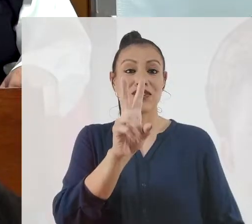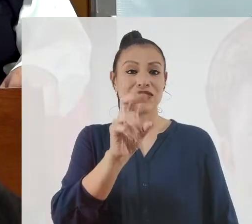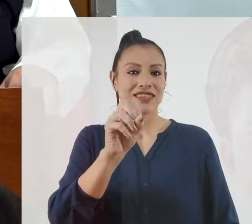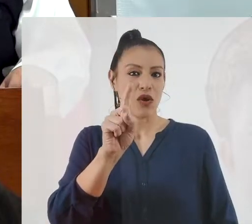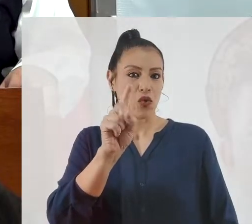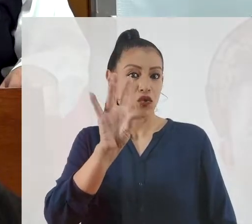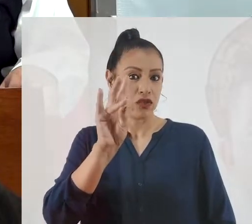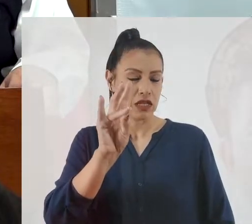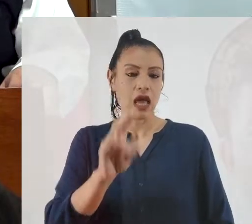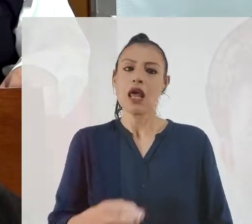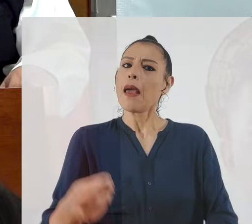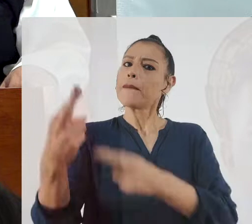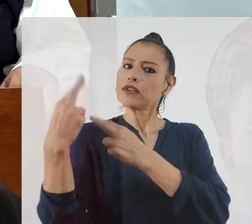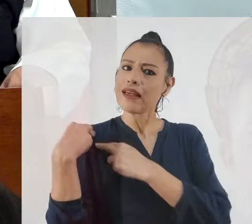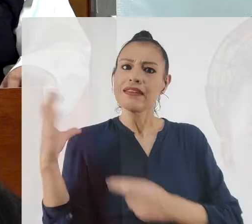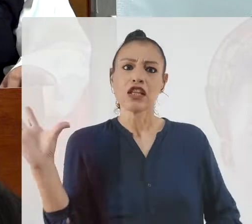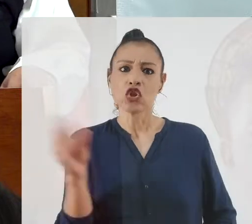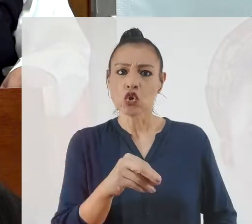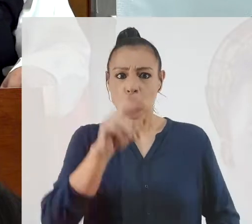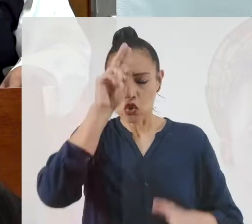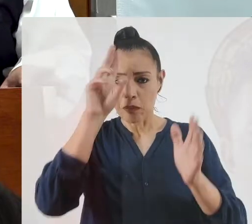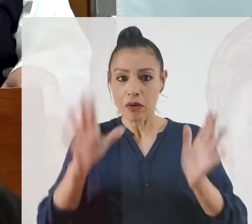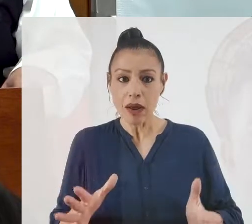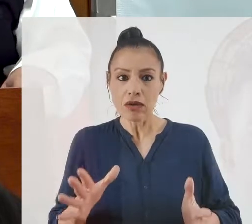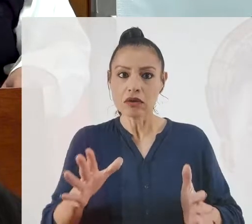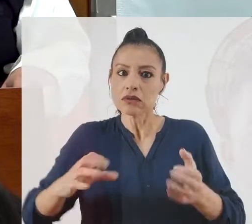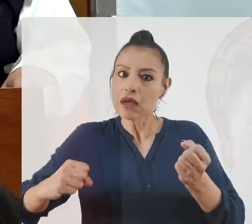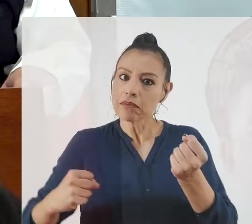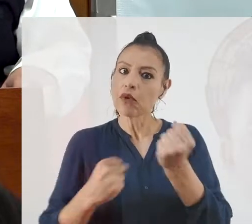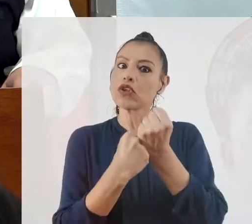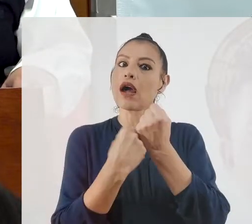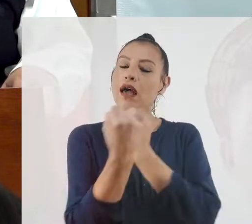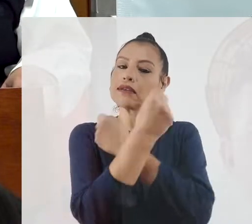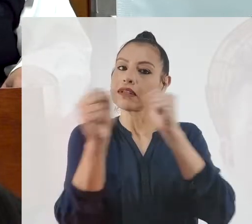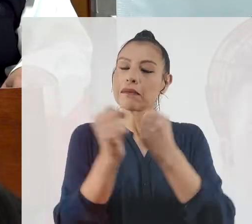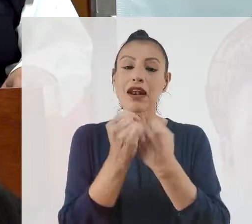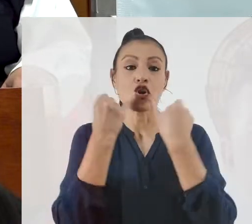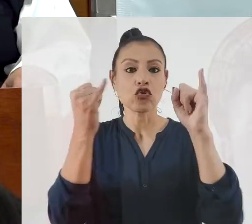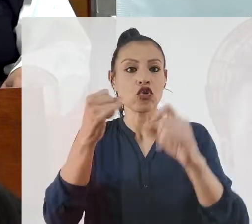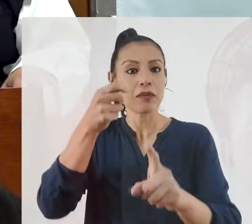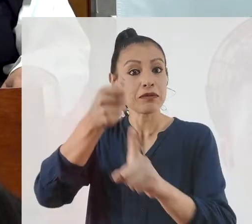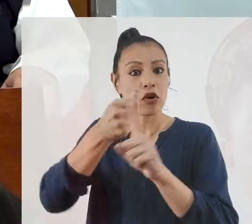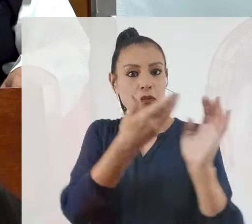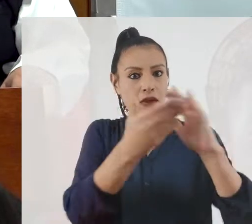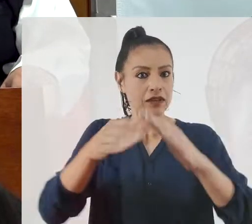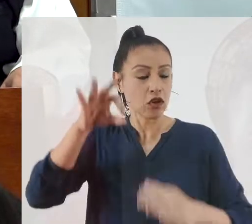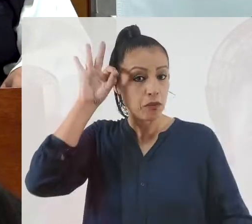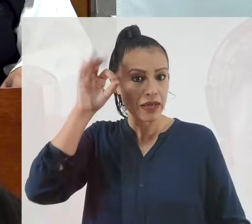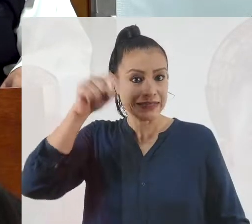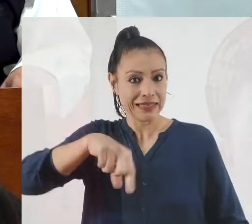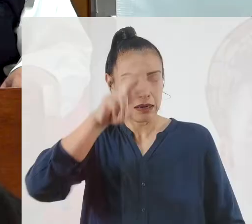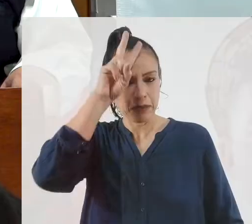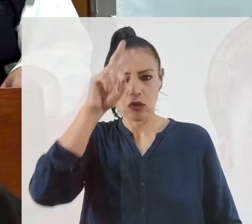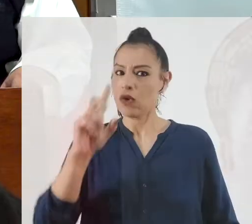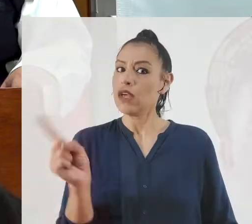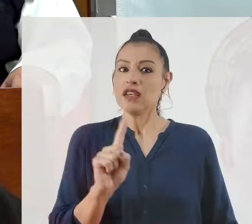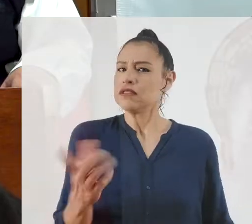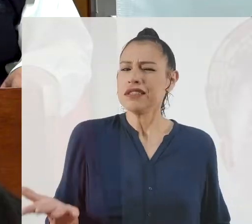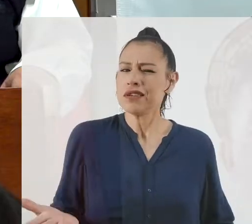Es deber de todos nosotros contribuir al rescate de las lenguas indígenas originales del Perú. De no hacerlo,